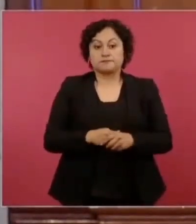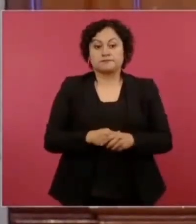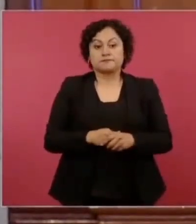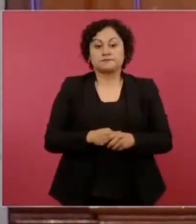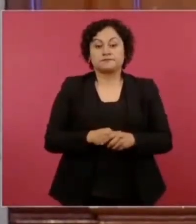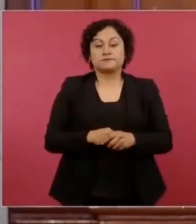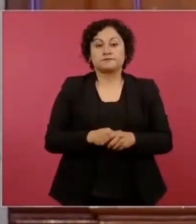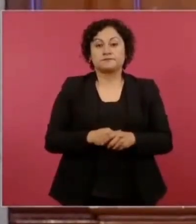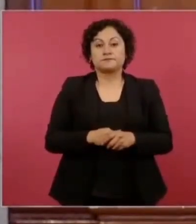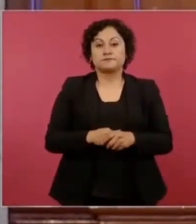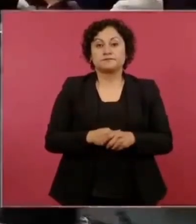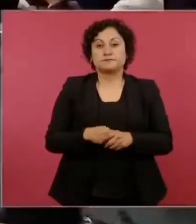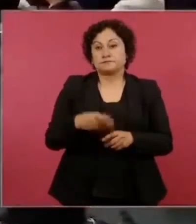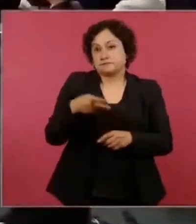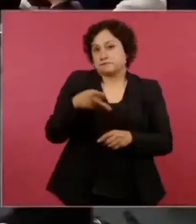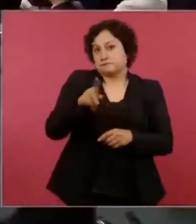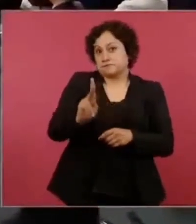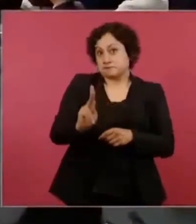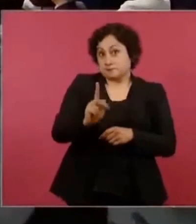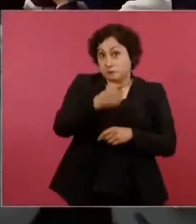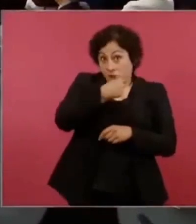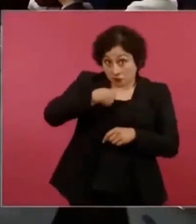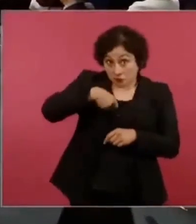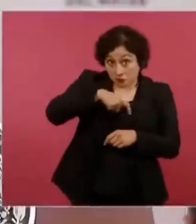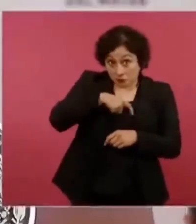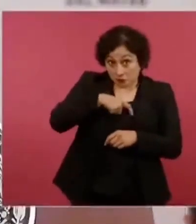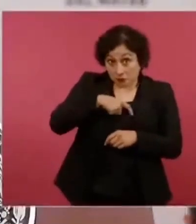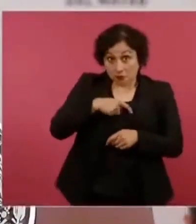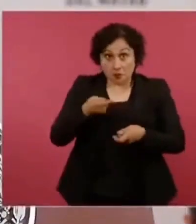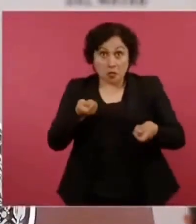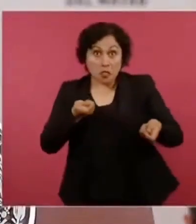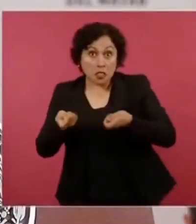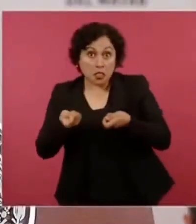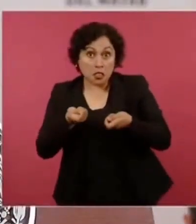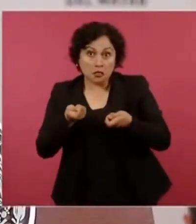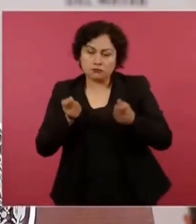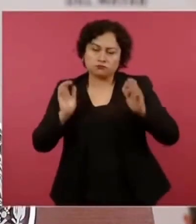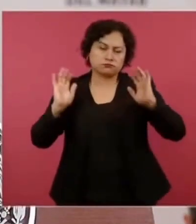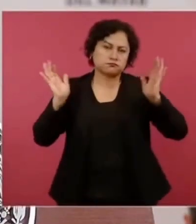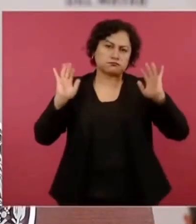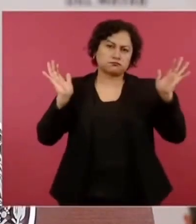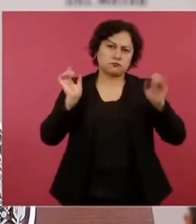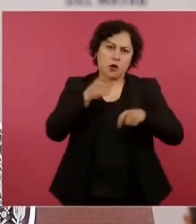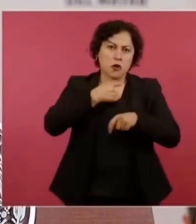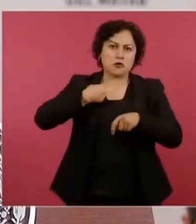Pero no nos metemos nosotros a cucharear.